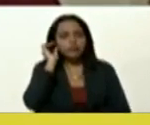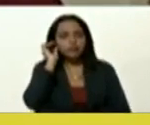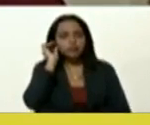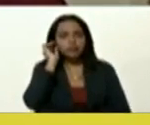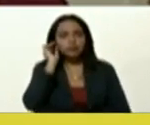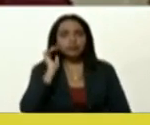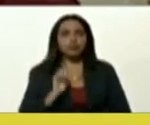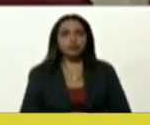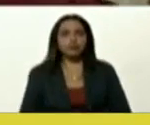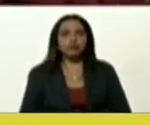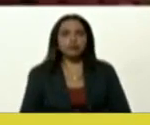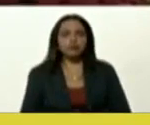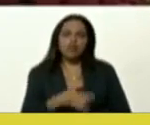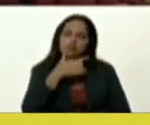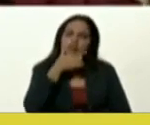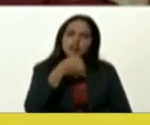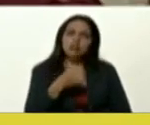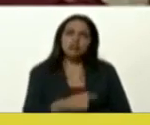sencillo,